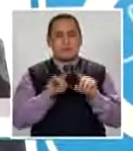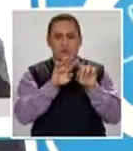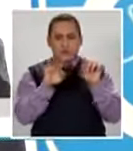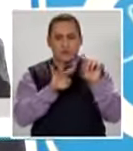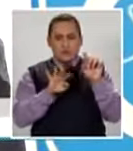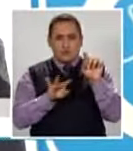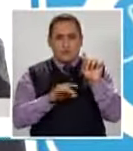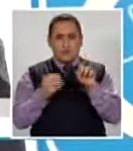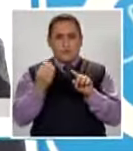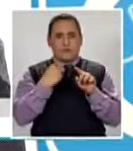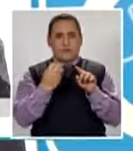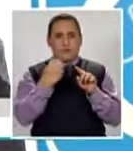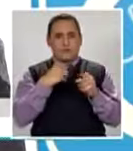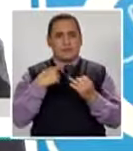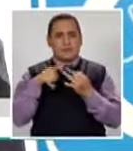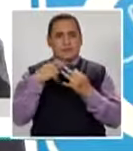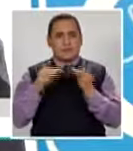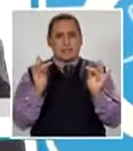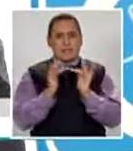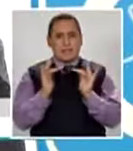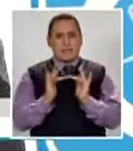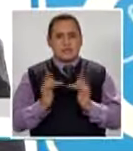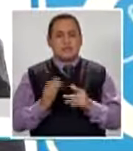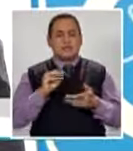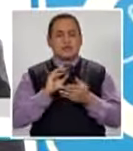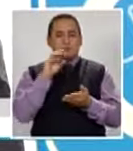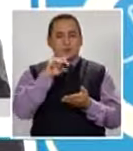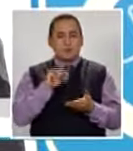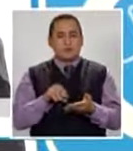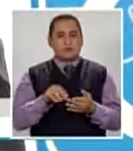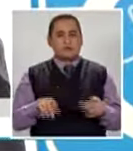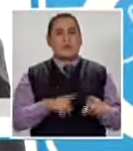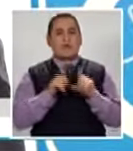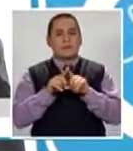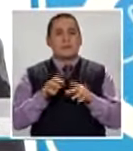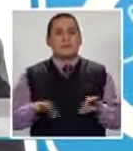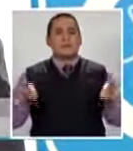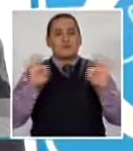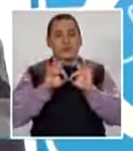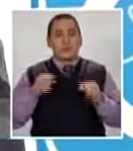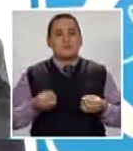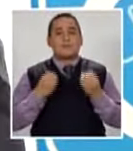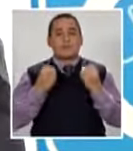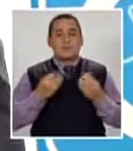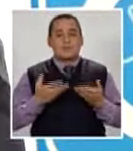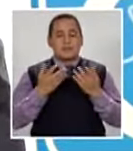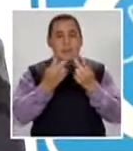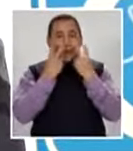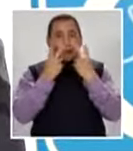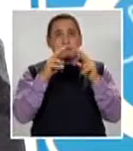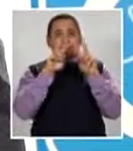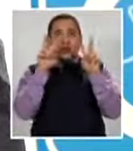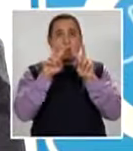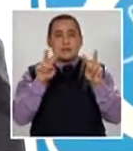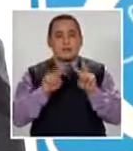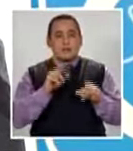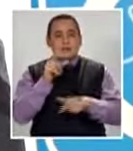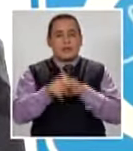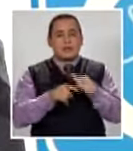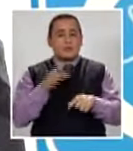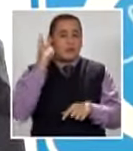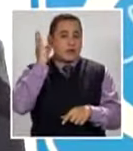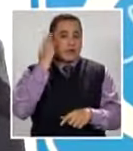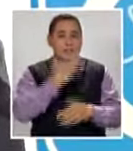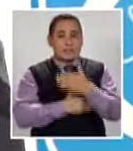comentarios Que hemos encontrado En los enlaces Que hemos colgado Sobre todo Porque se va Viendo Que las mujeres Con